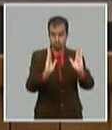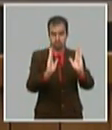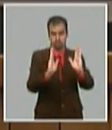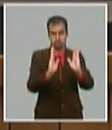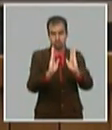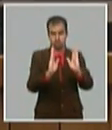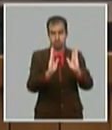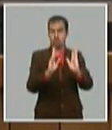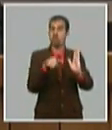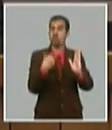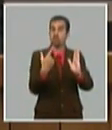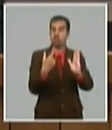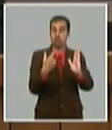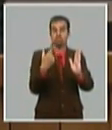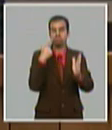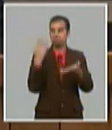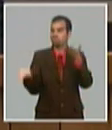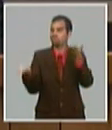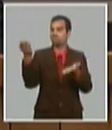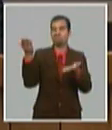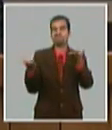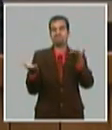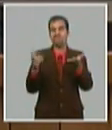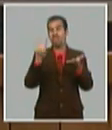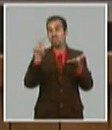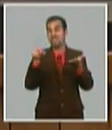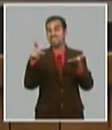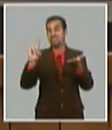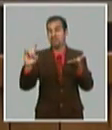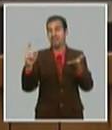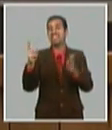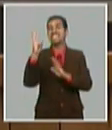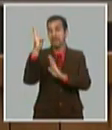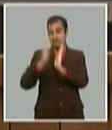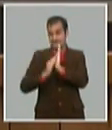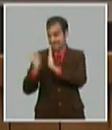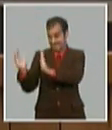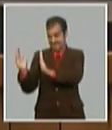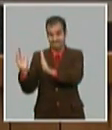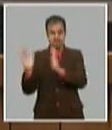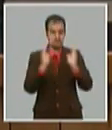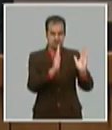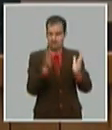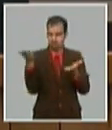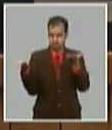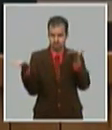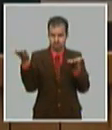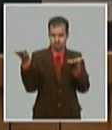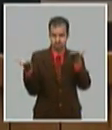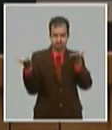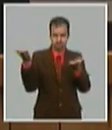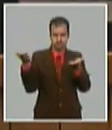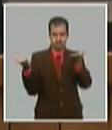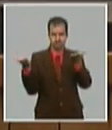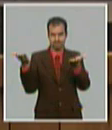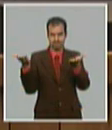contra igual trimestre del año anterior o sea estos porcientos no son contra el trimestre anterior